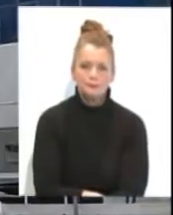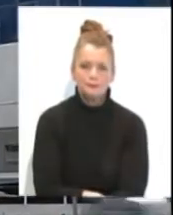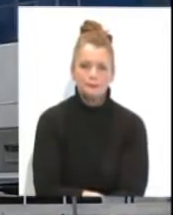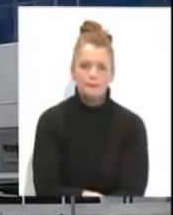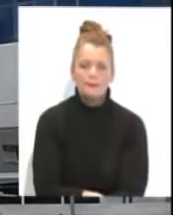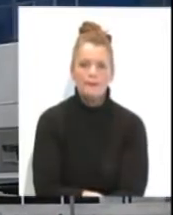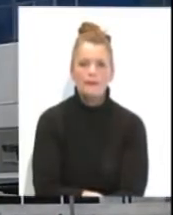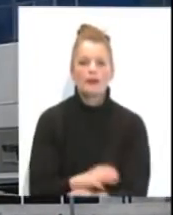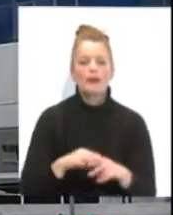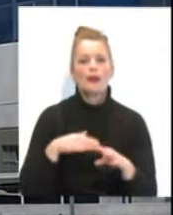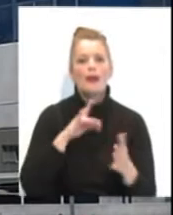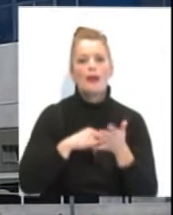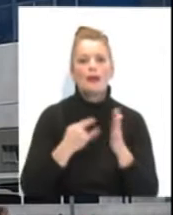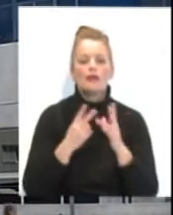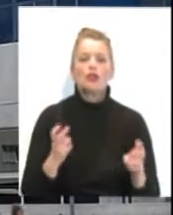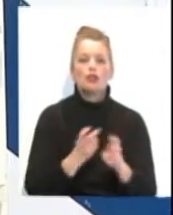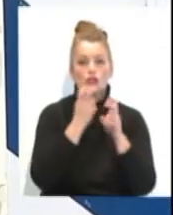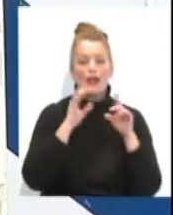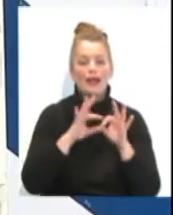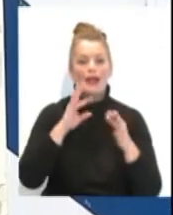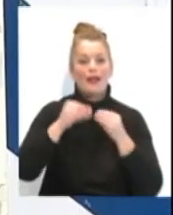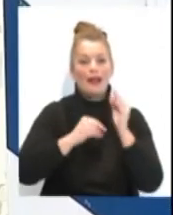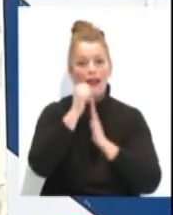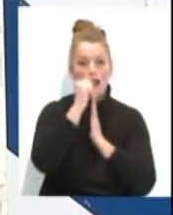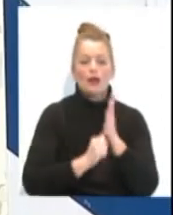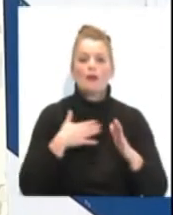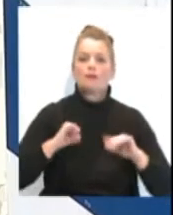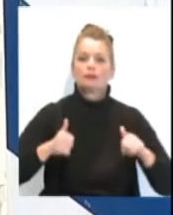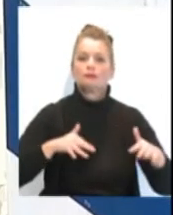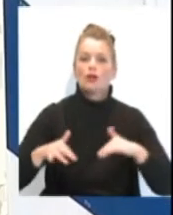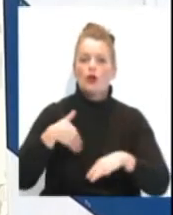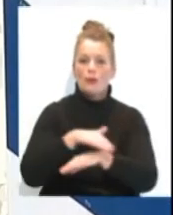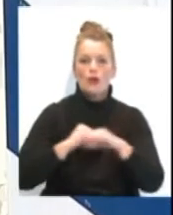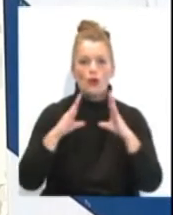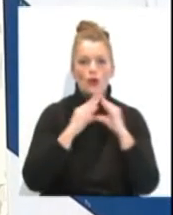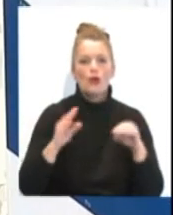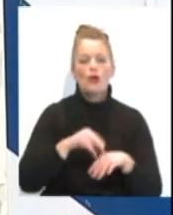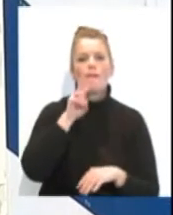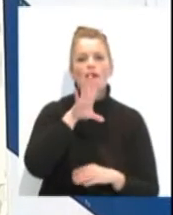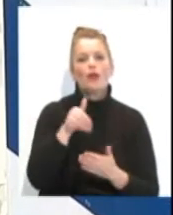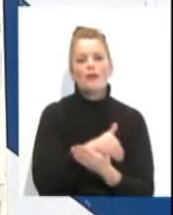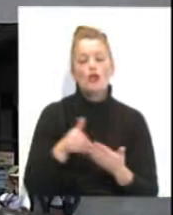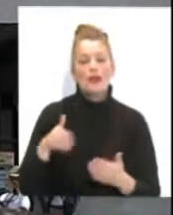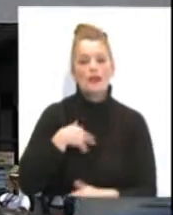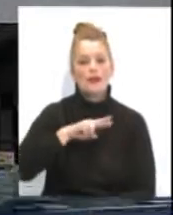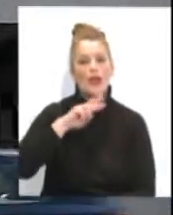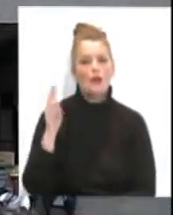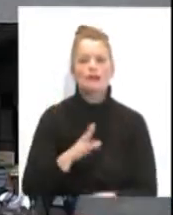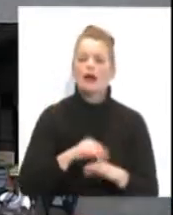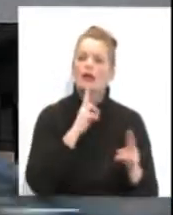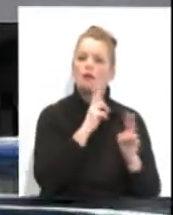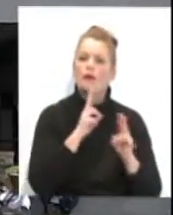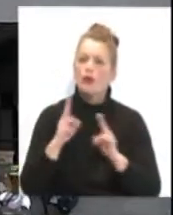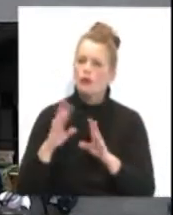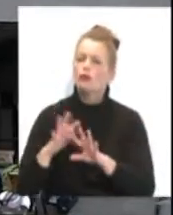El plan de choque contra las listas de espera puesto en marcha por el Gobierno andaluz, dotado con 25 millones de euros, está respondiendo